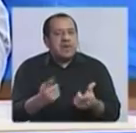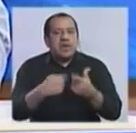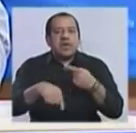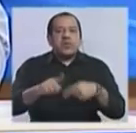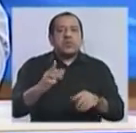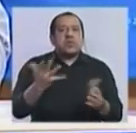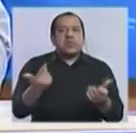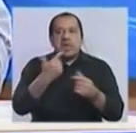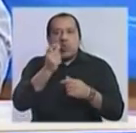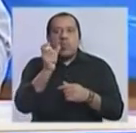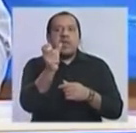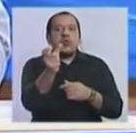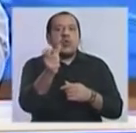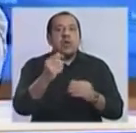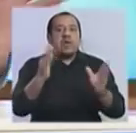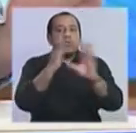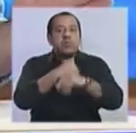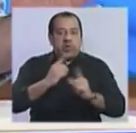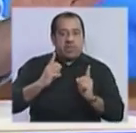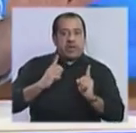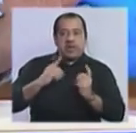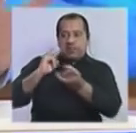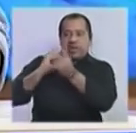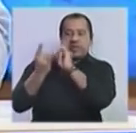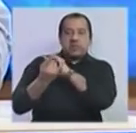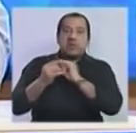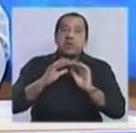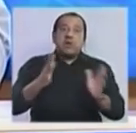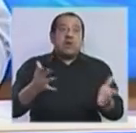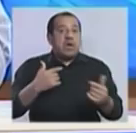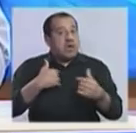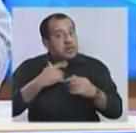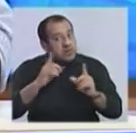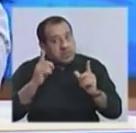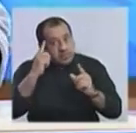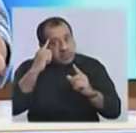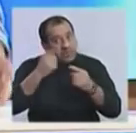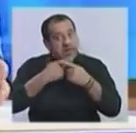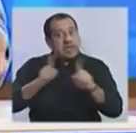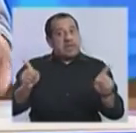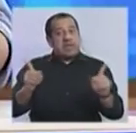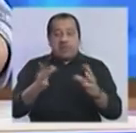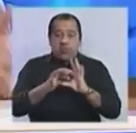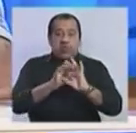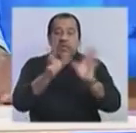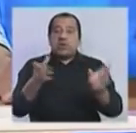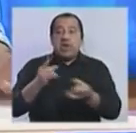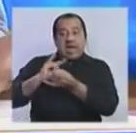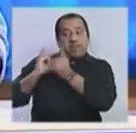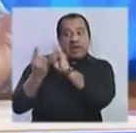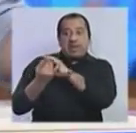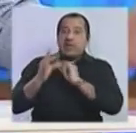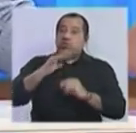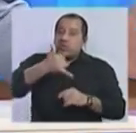argumento es que no se puede hacer la espera parlamentaria, tenemos concepciones distintas de lo que es la democracia, ¿no? El Parlamento tiene que discutir en